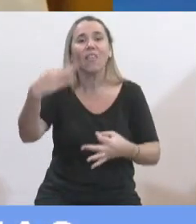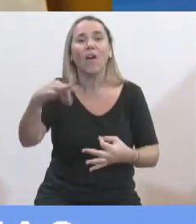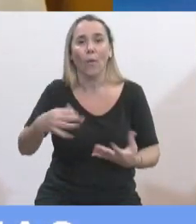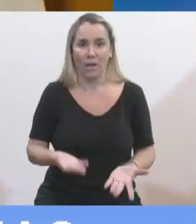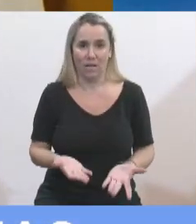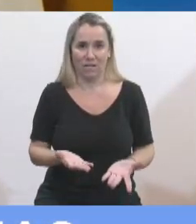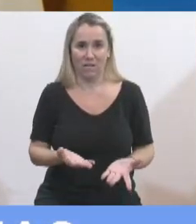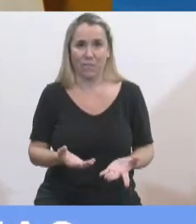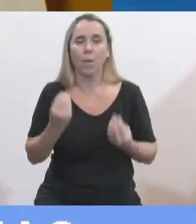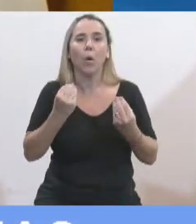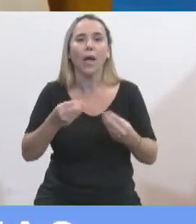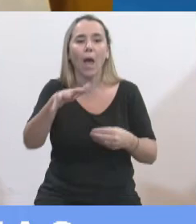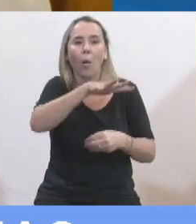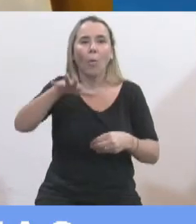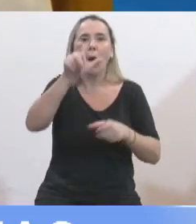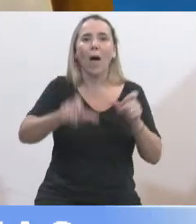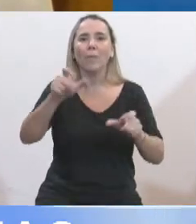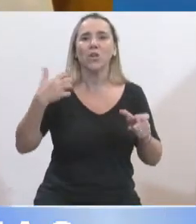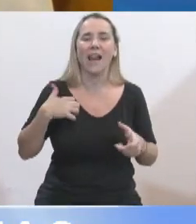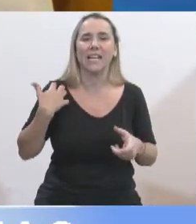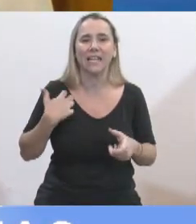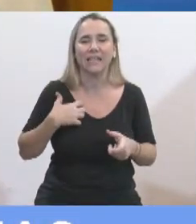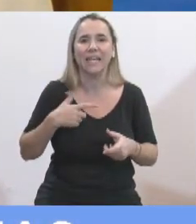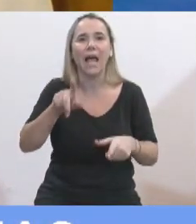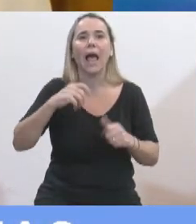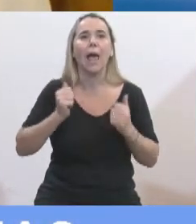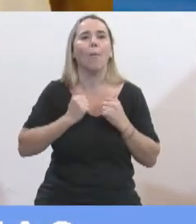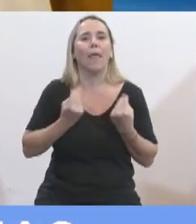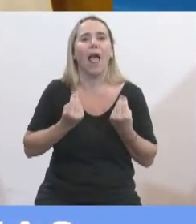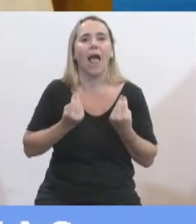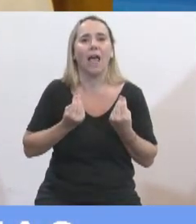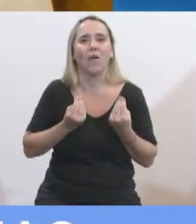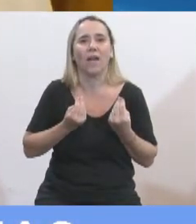porque eso es lo que espera el pueblo argentino de nosotros. Ahora, cuando,